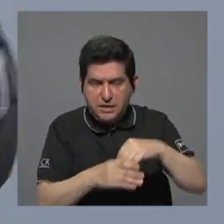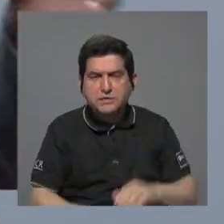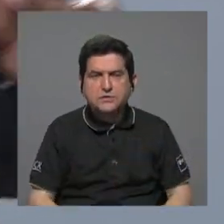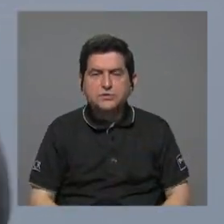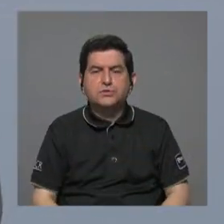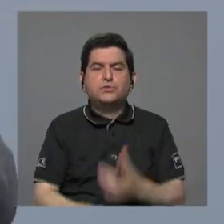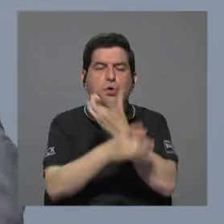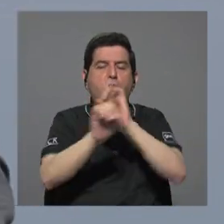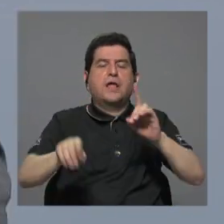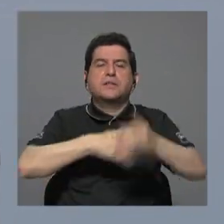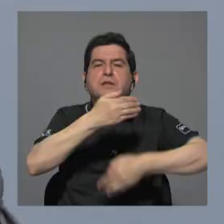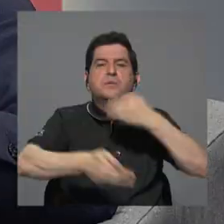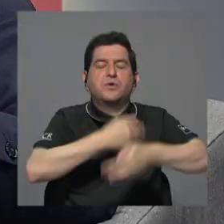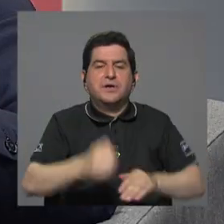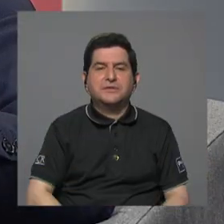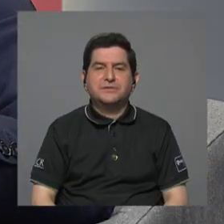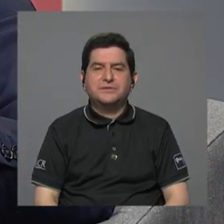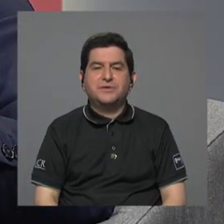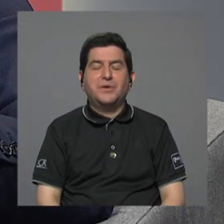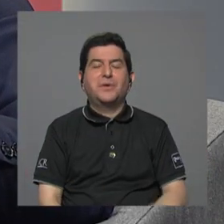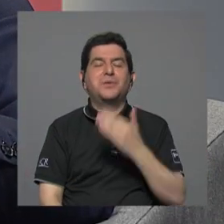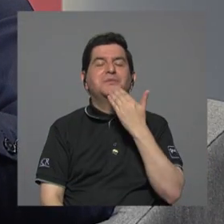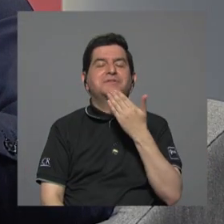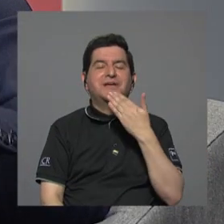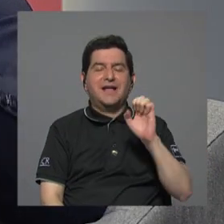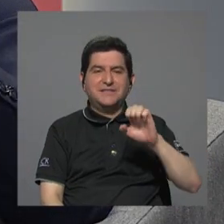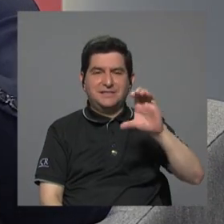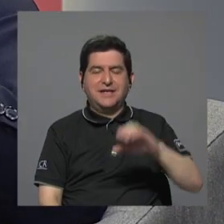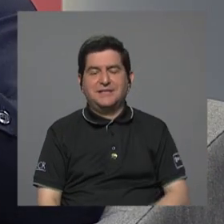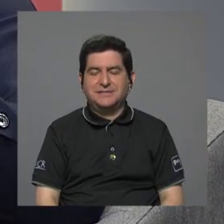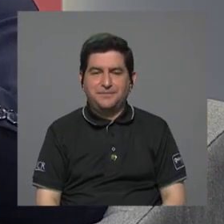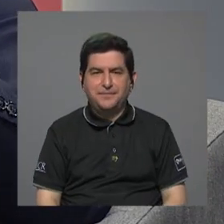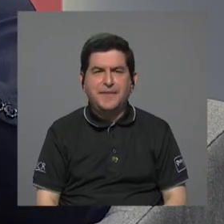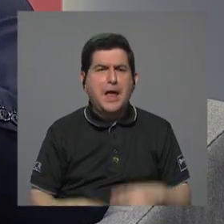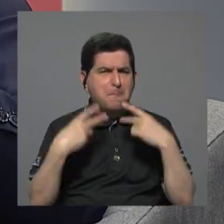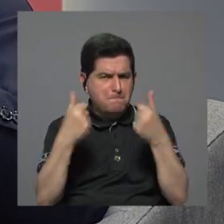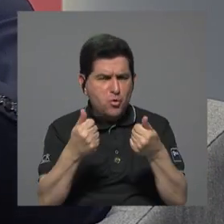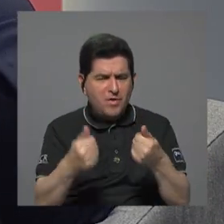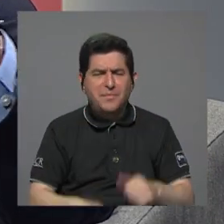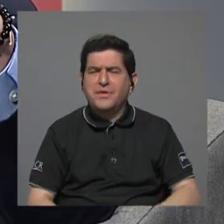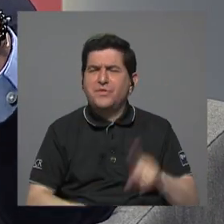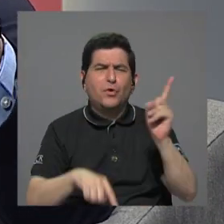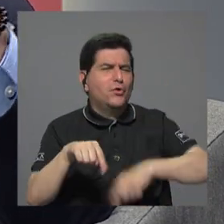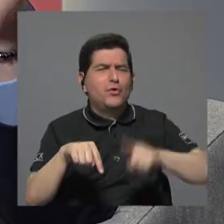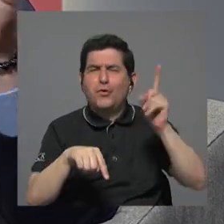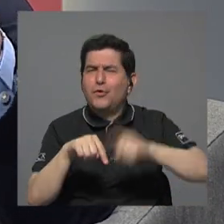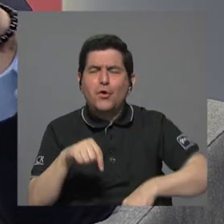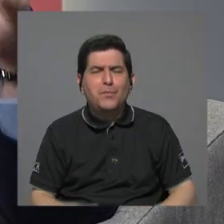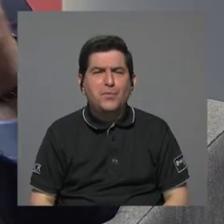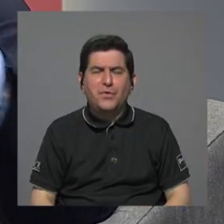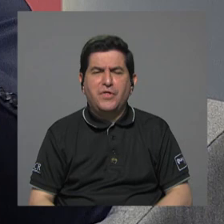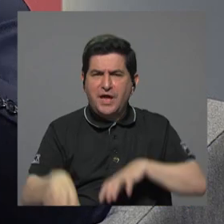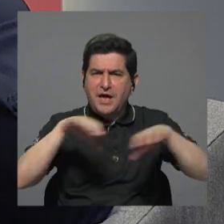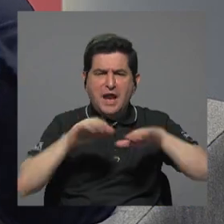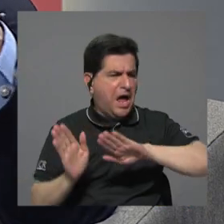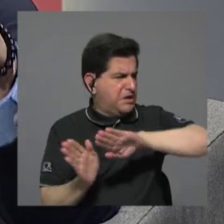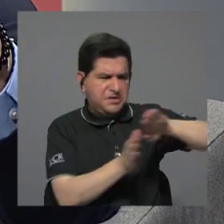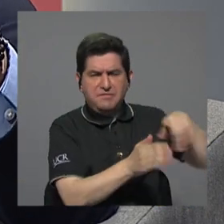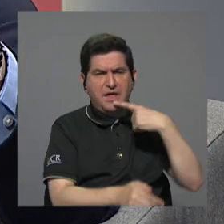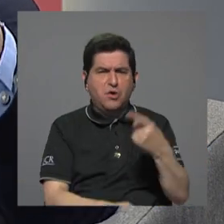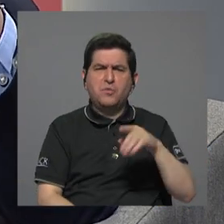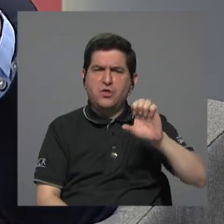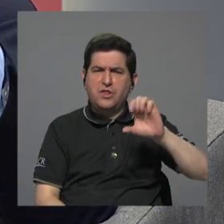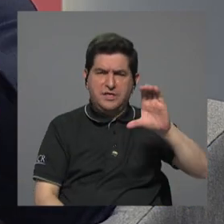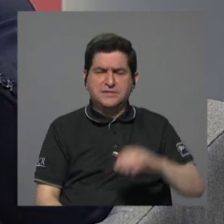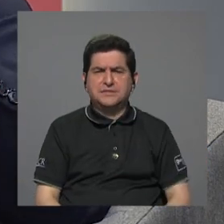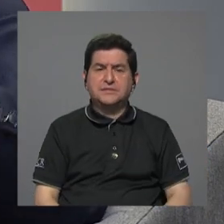se democratiza muchas gracias don Eduardo y doña Laura rápidamente yo creo que no se puede no se puede despreciar ninguna actividad como apunta don Eduardo